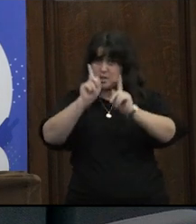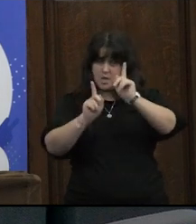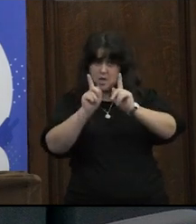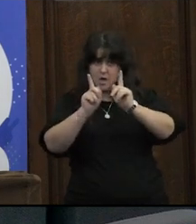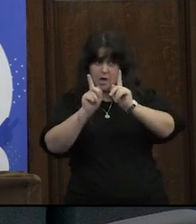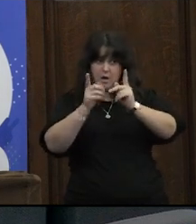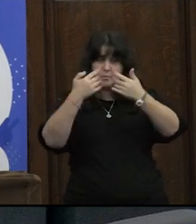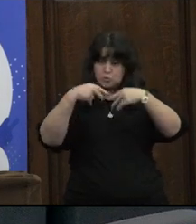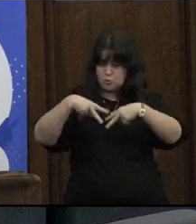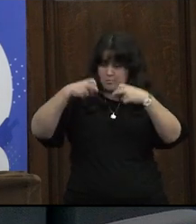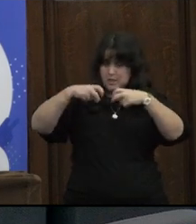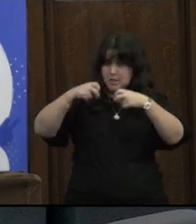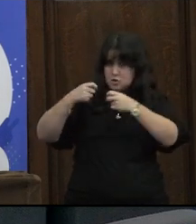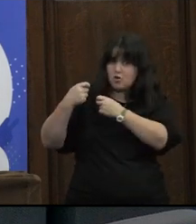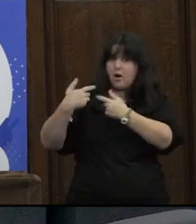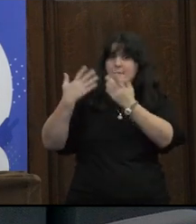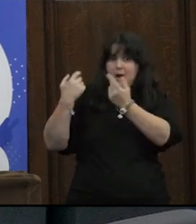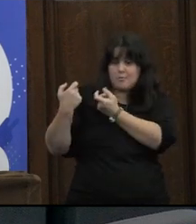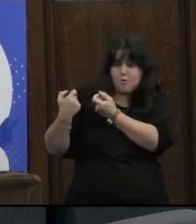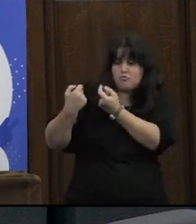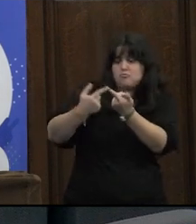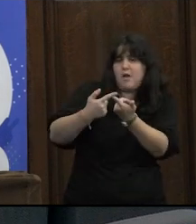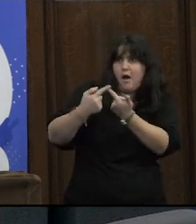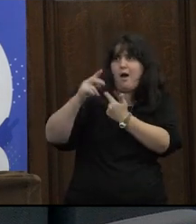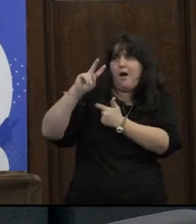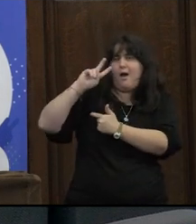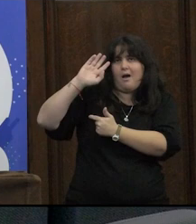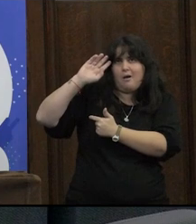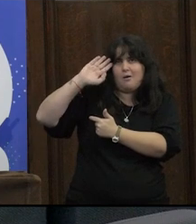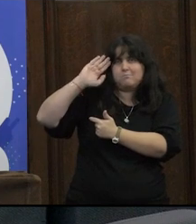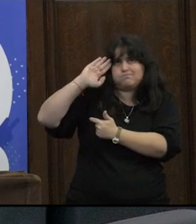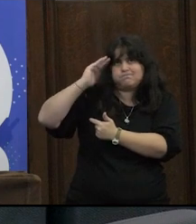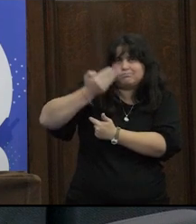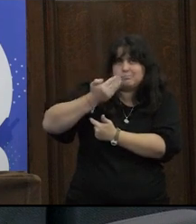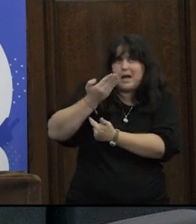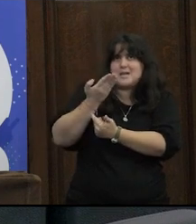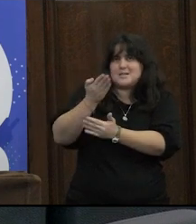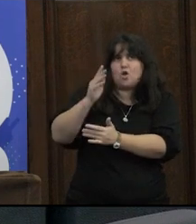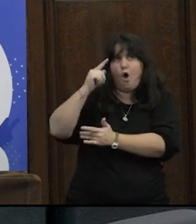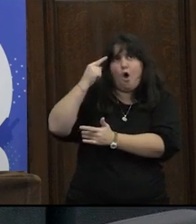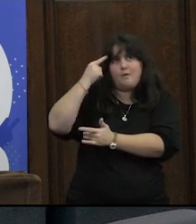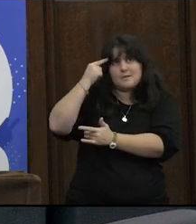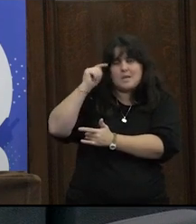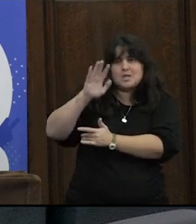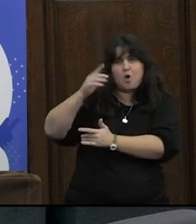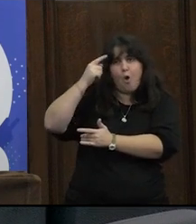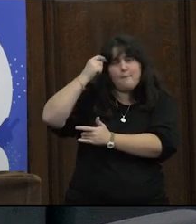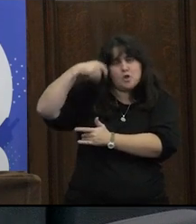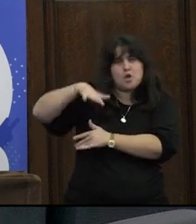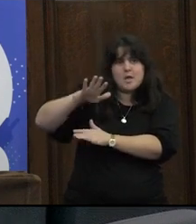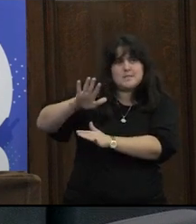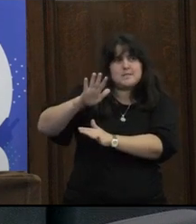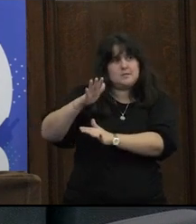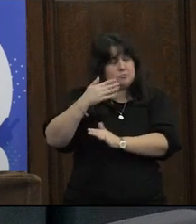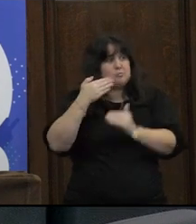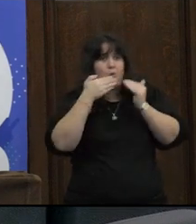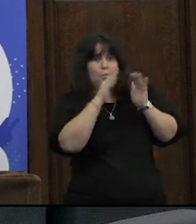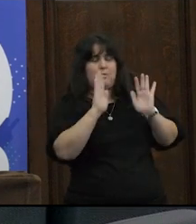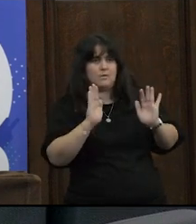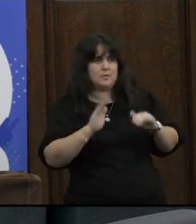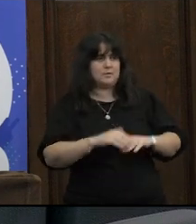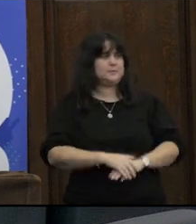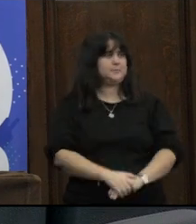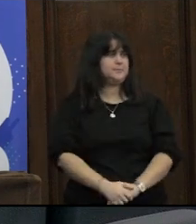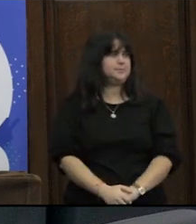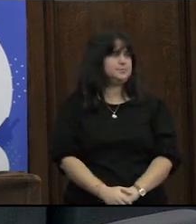a veces o en esa investigación que produce esa forma de ver y de pensar que tenemos una consulta